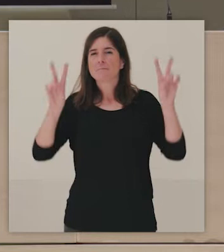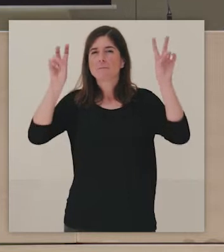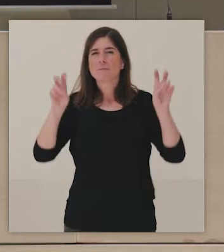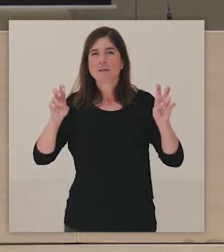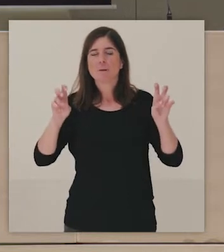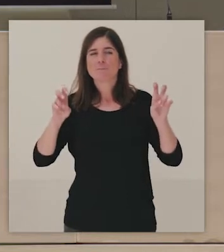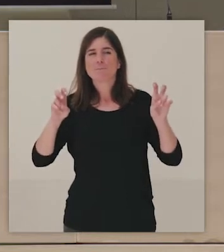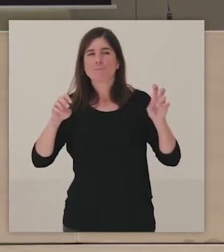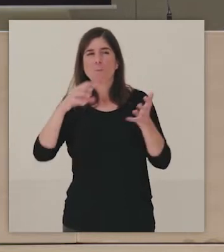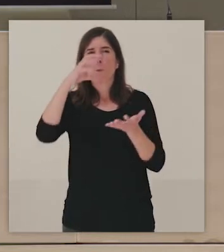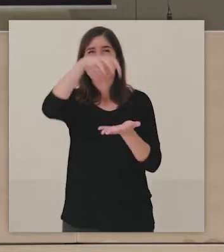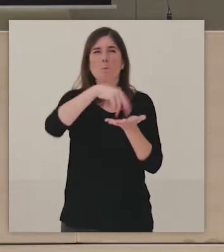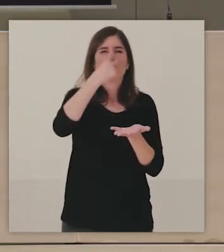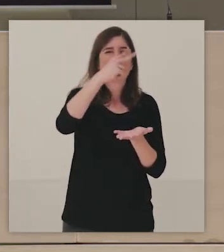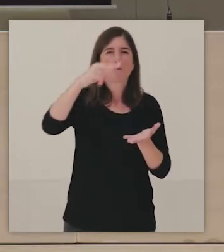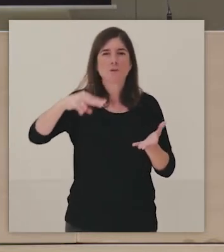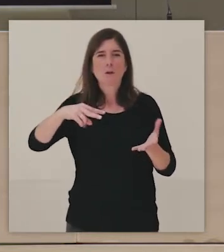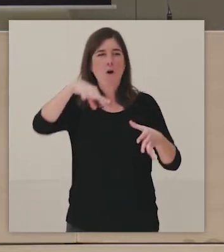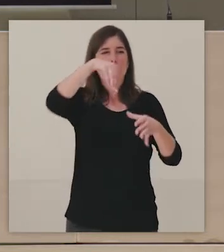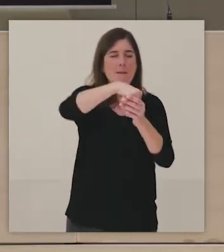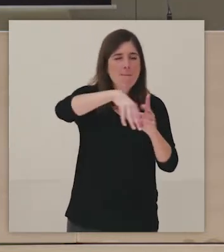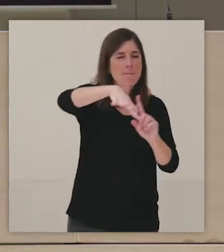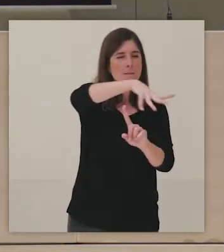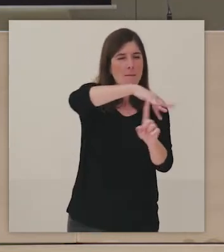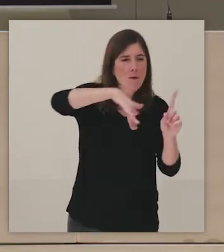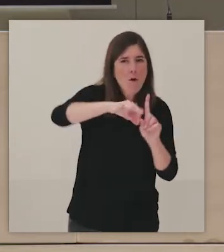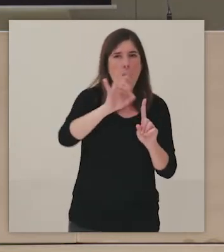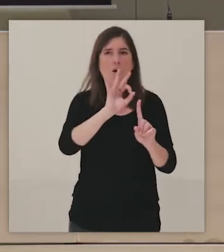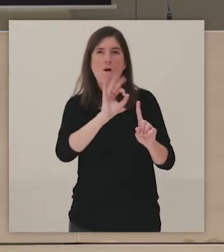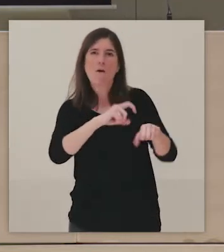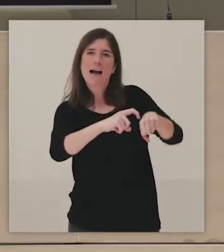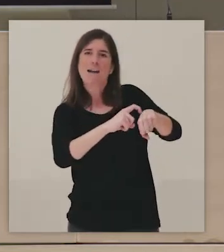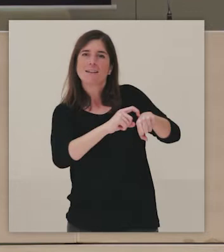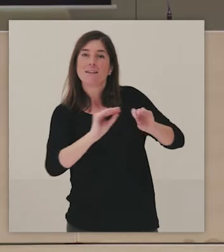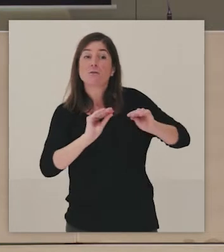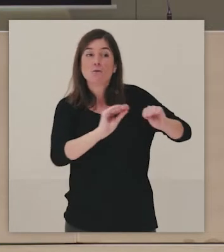tiene que ver con el contexto del museo, con sus peculiaridades. Entonces,